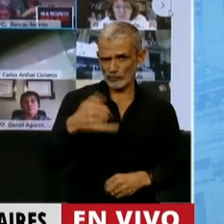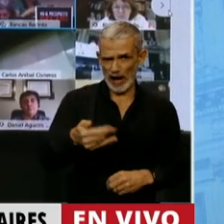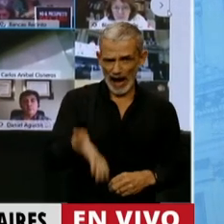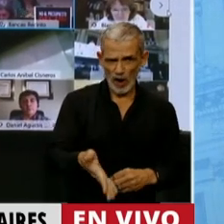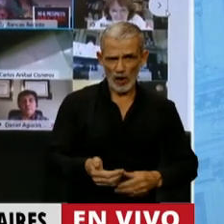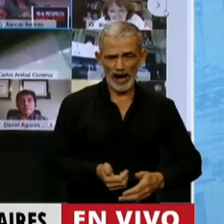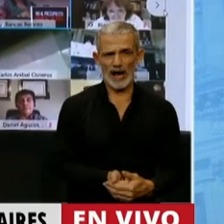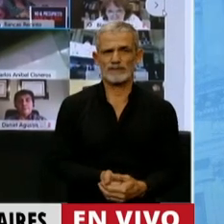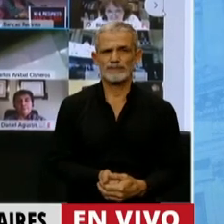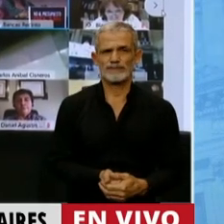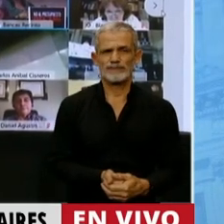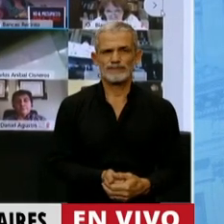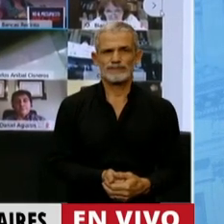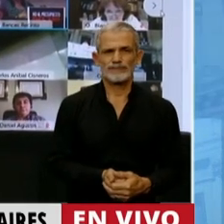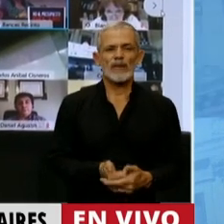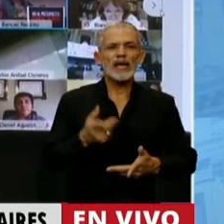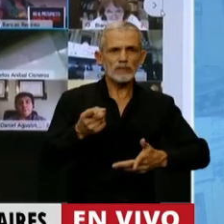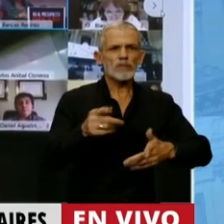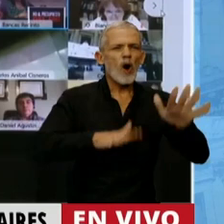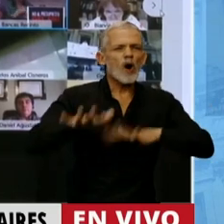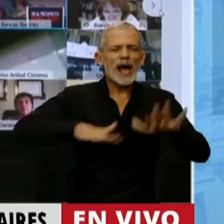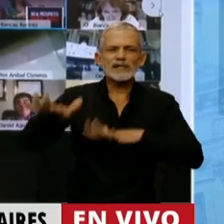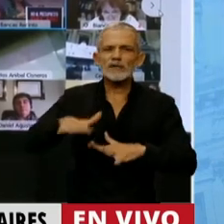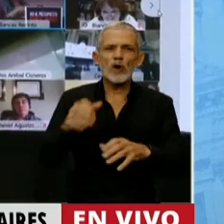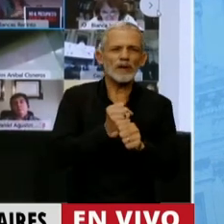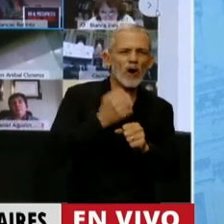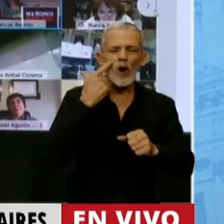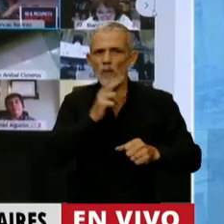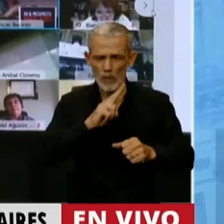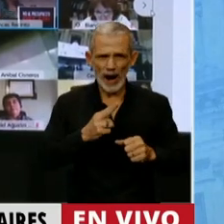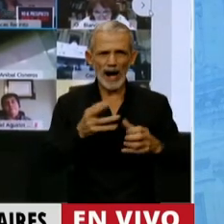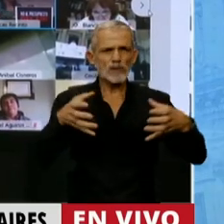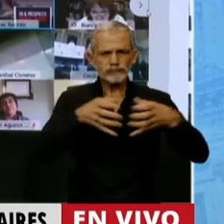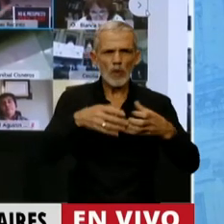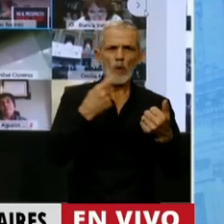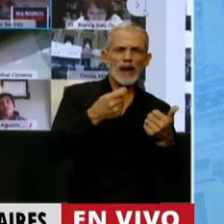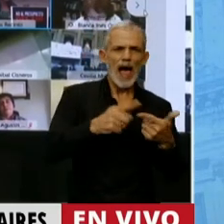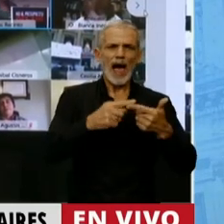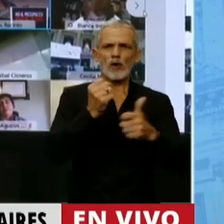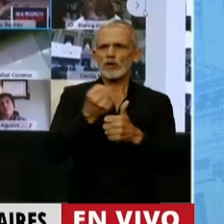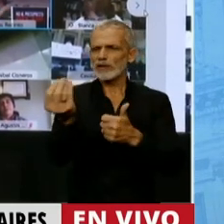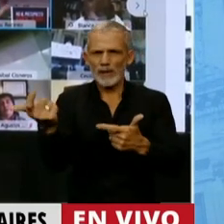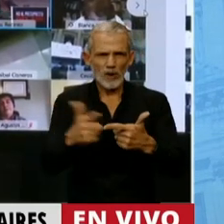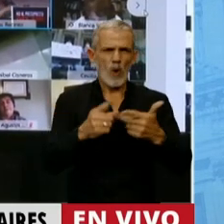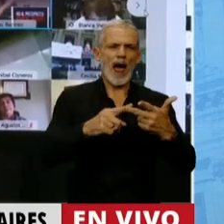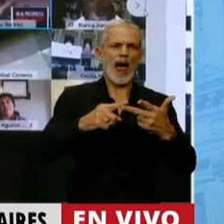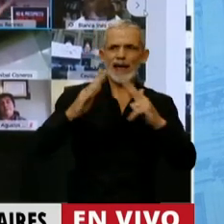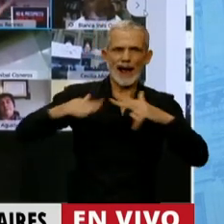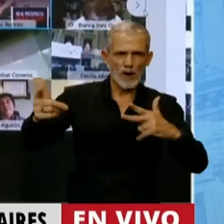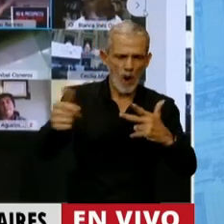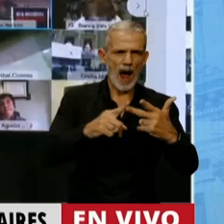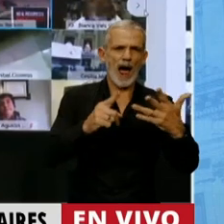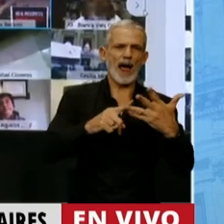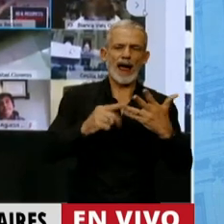lleva a la organización de las trabajadoras, a los trabajadores, los jubilados, los desocupados, los sin techo,